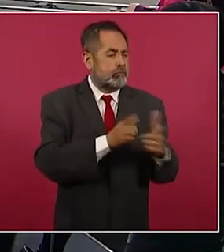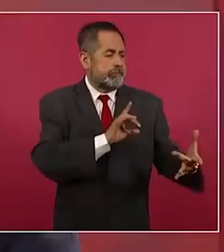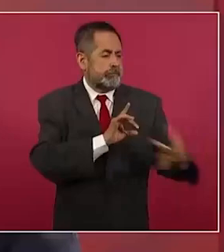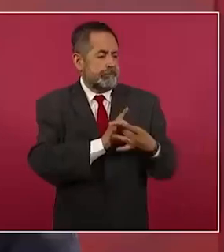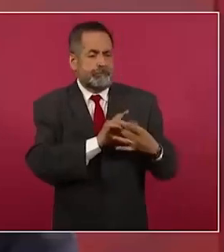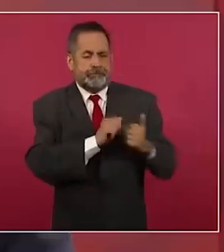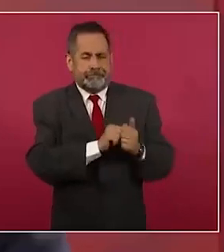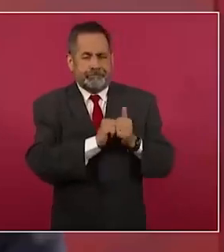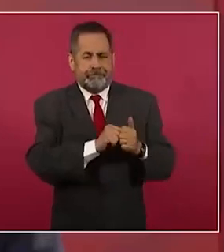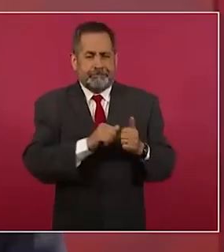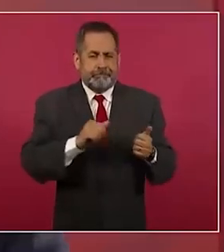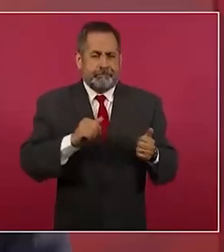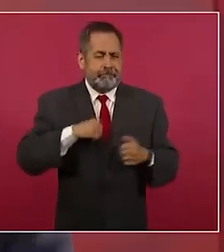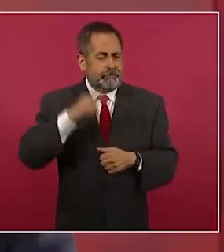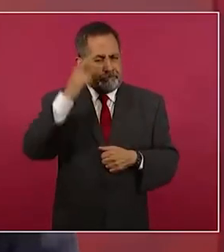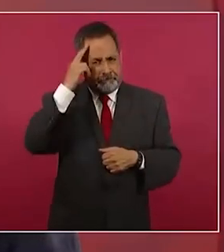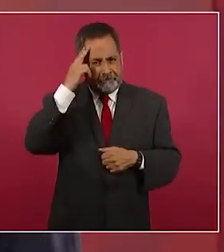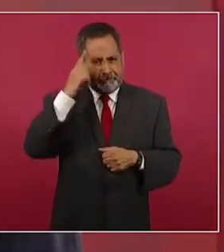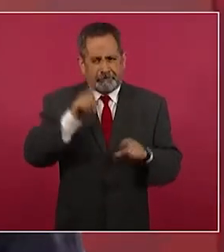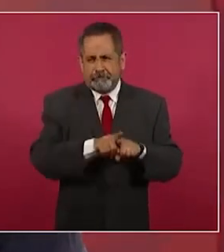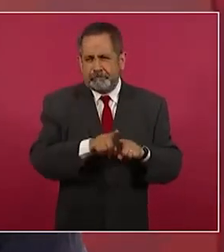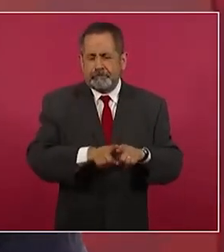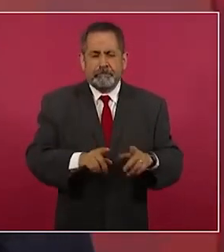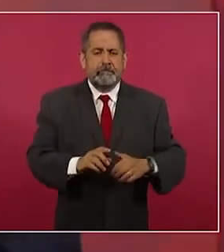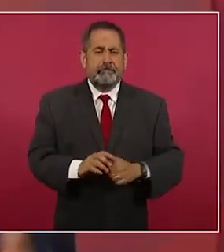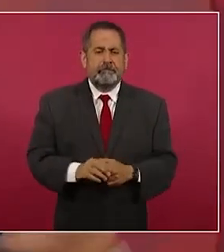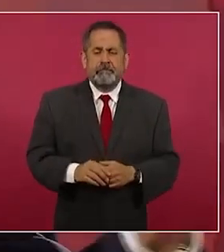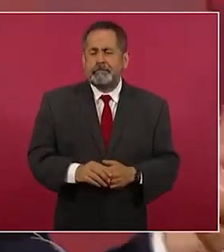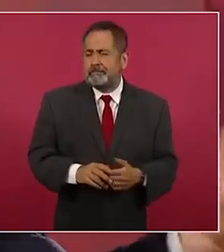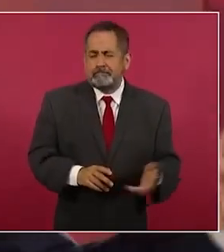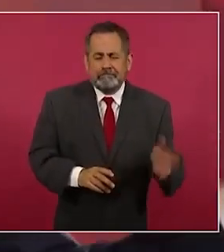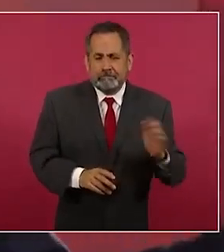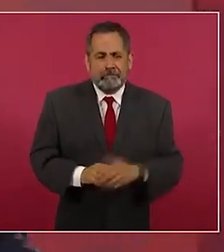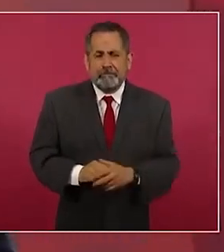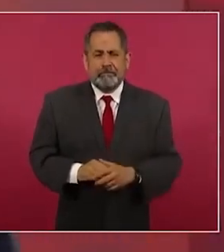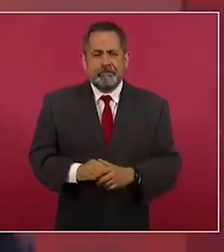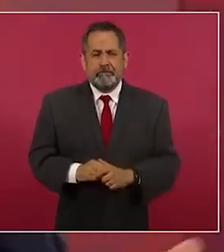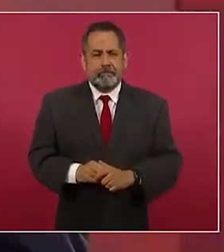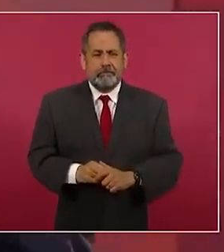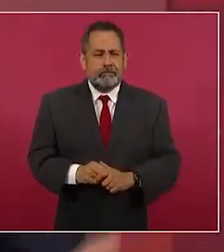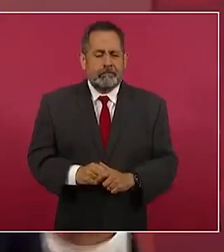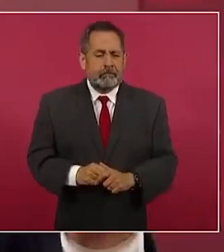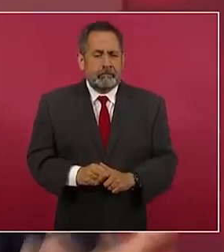al porfiriato, pues, eran los que